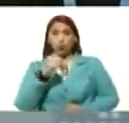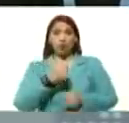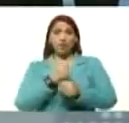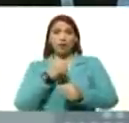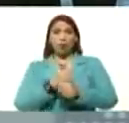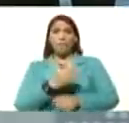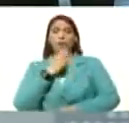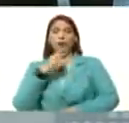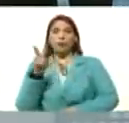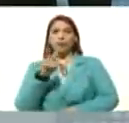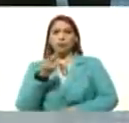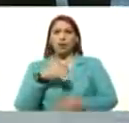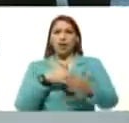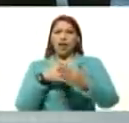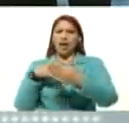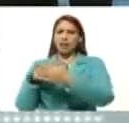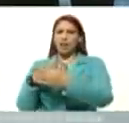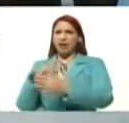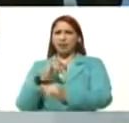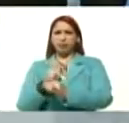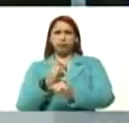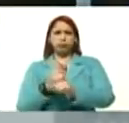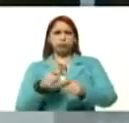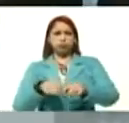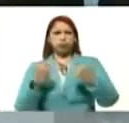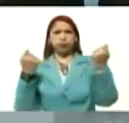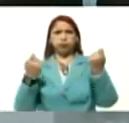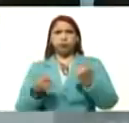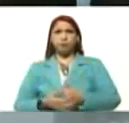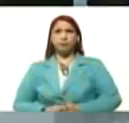fue un ataque, durísimo,